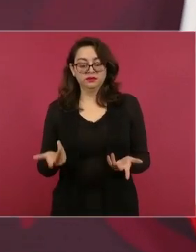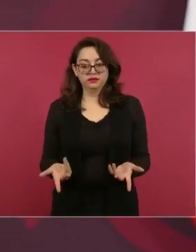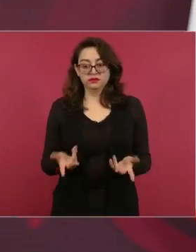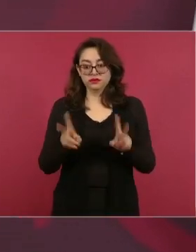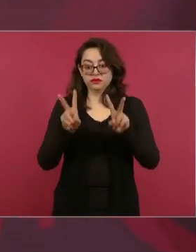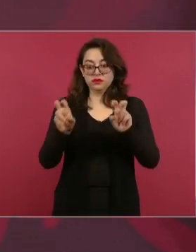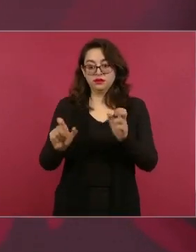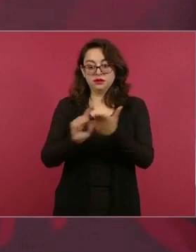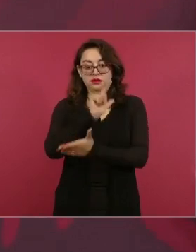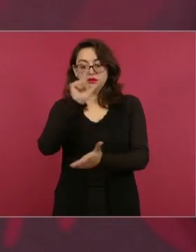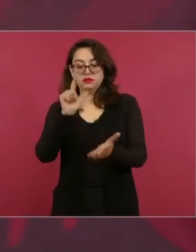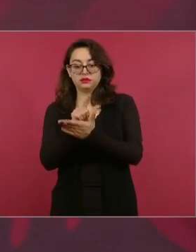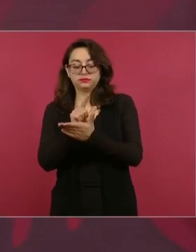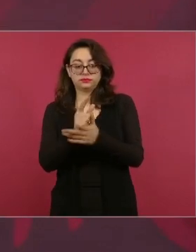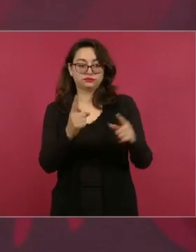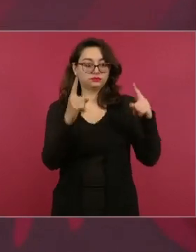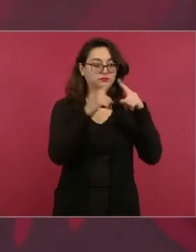civil,